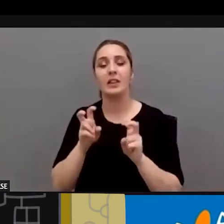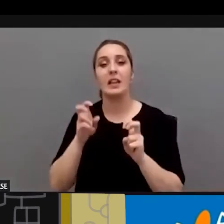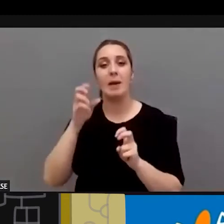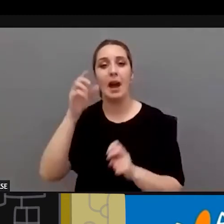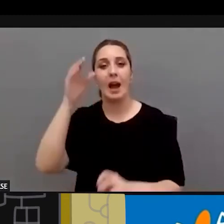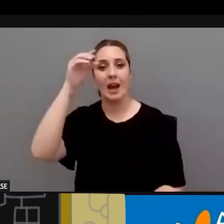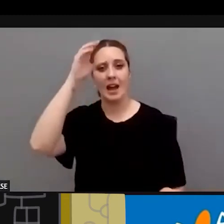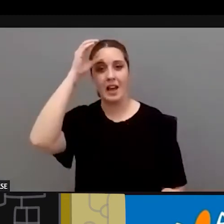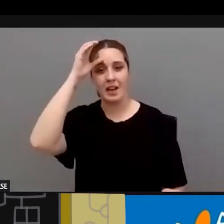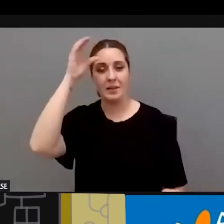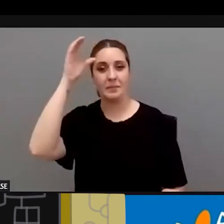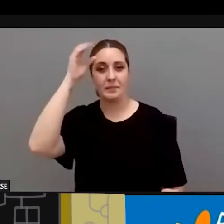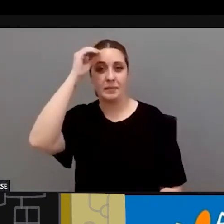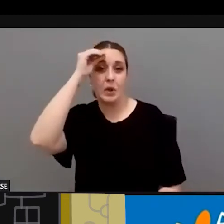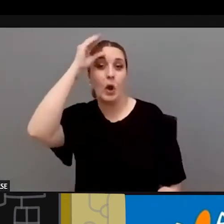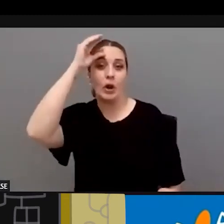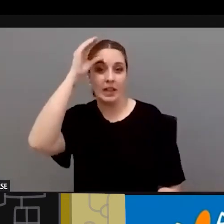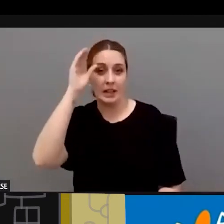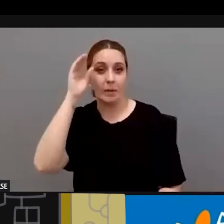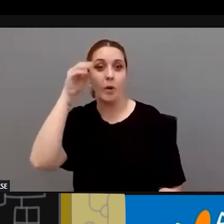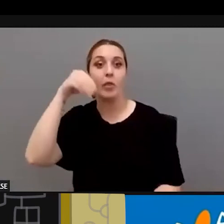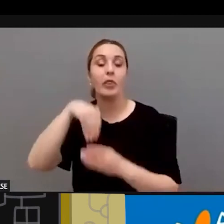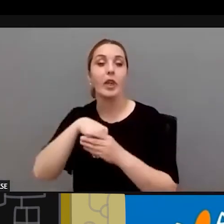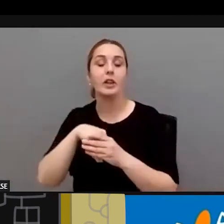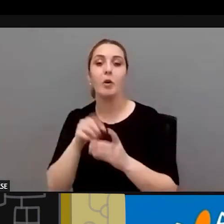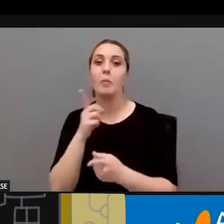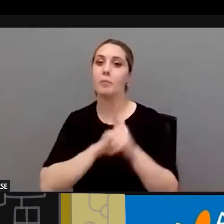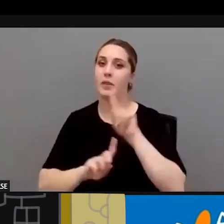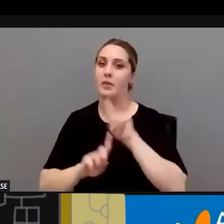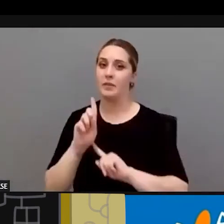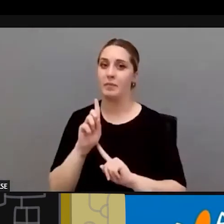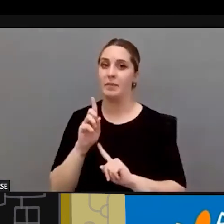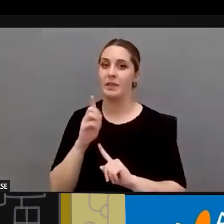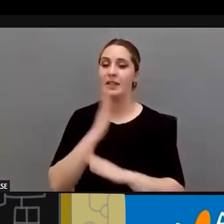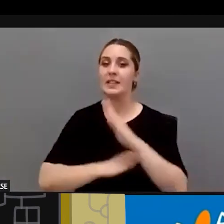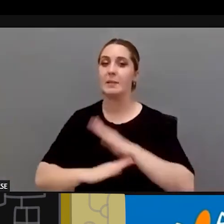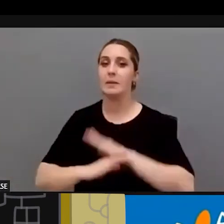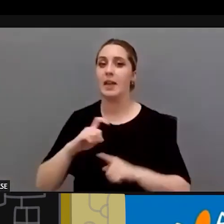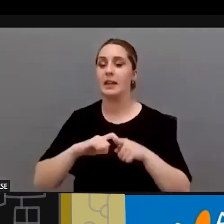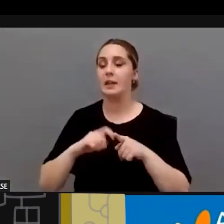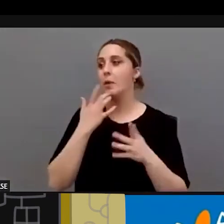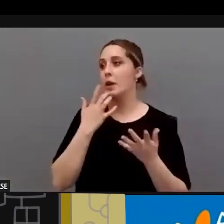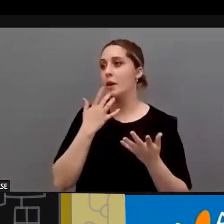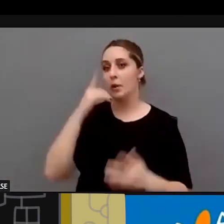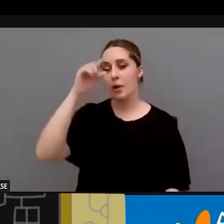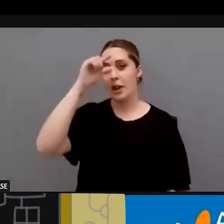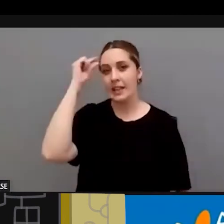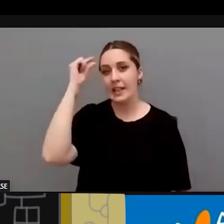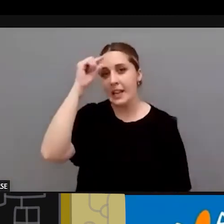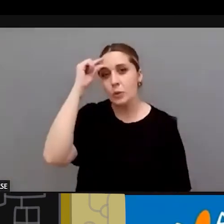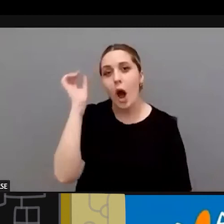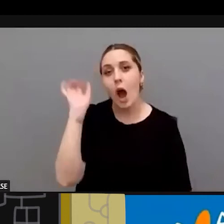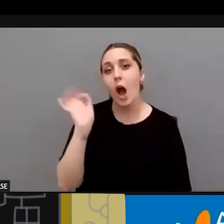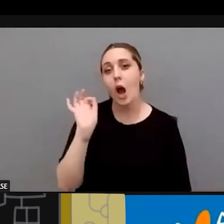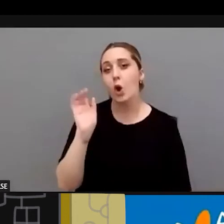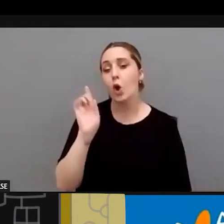hay veces que hay dificultades de personas con discapacidad de tipo intelectual o de otro tipo